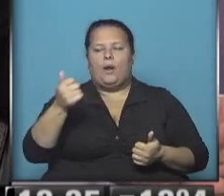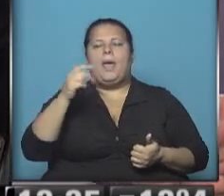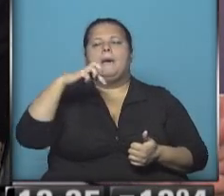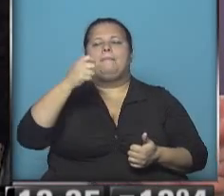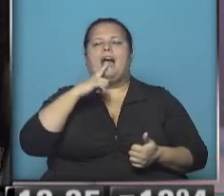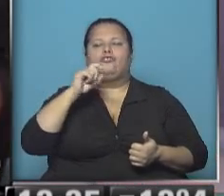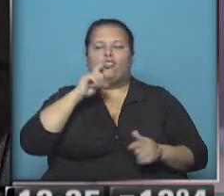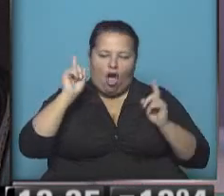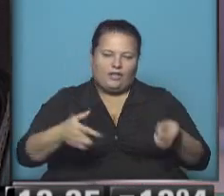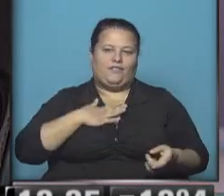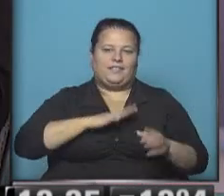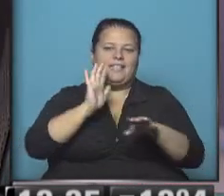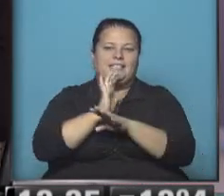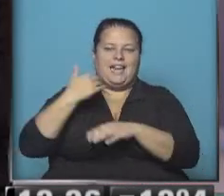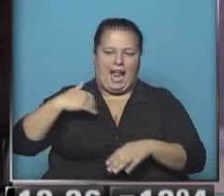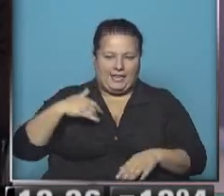que una vez más celebramos con el cine argentino. Pero vamos a hablar de los...